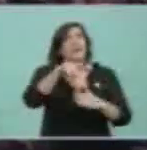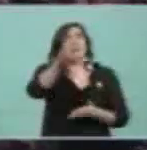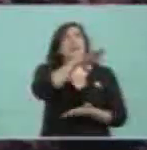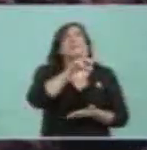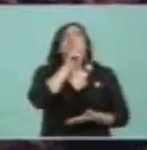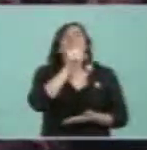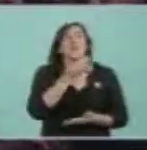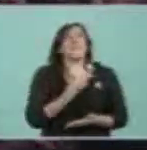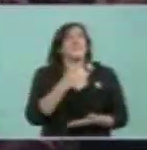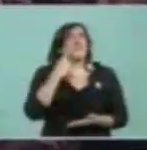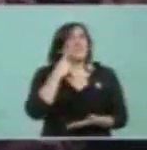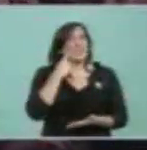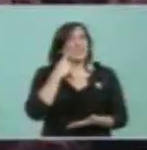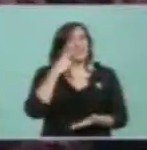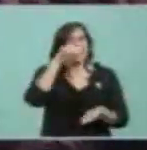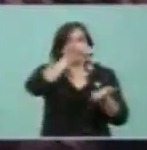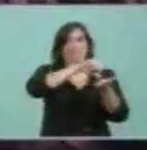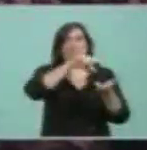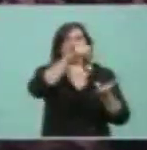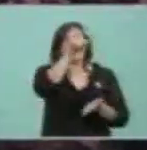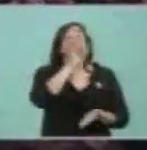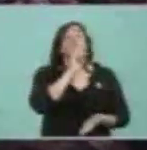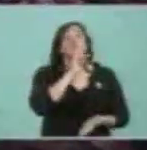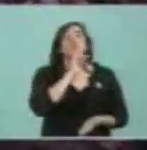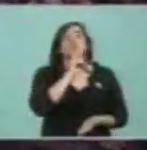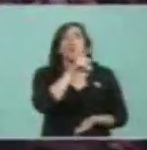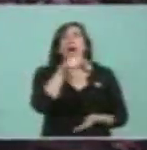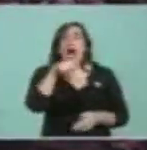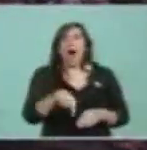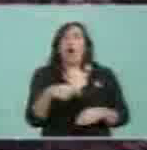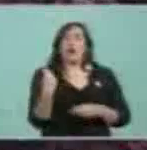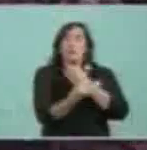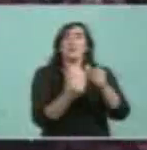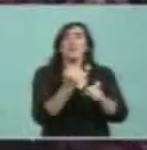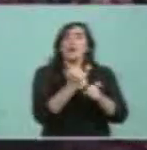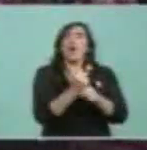hoy es de un poquito más del 4%.